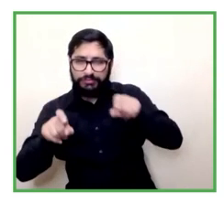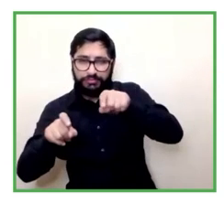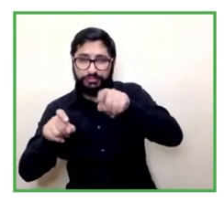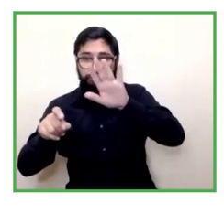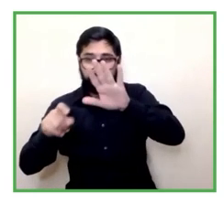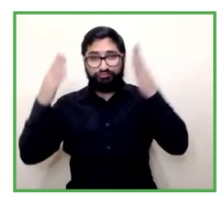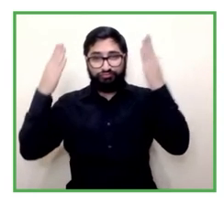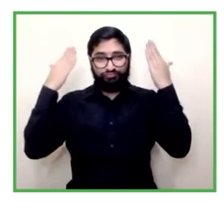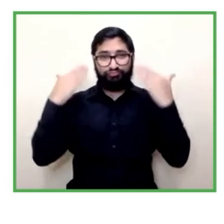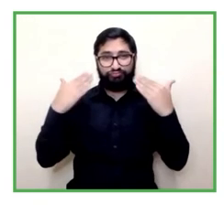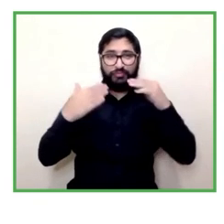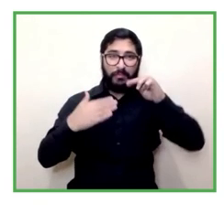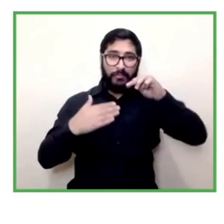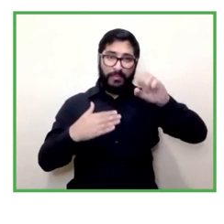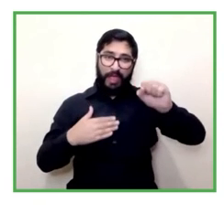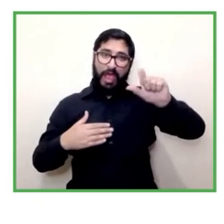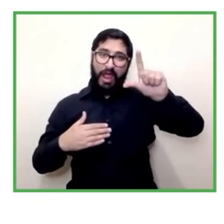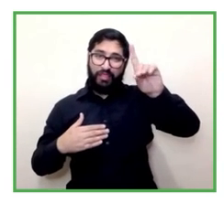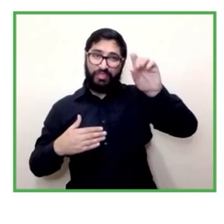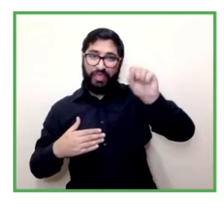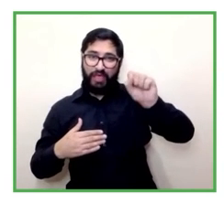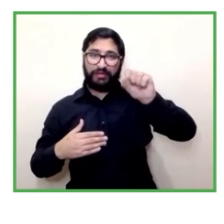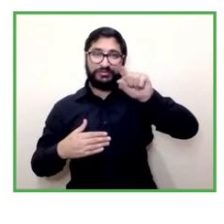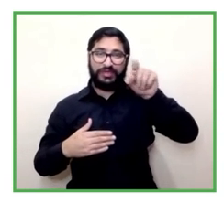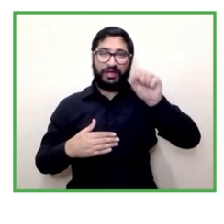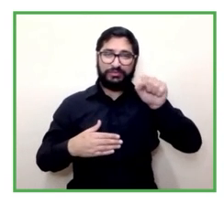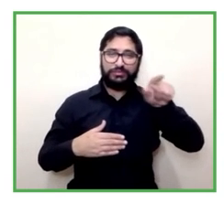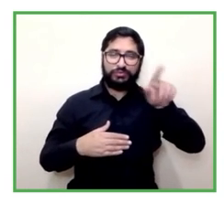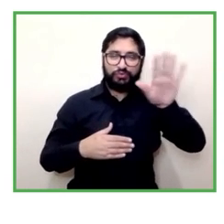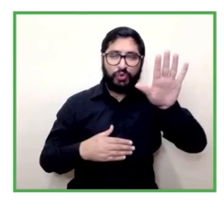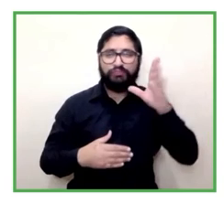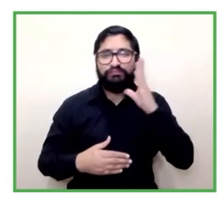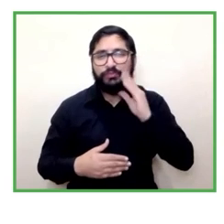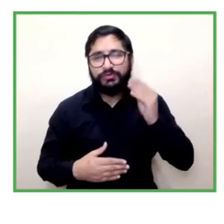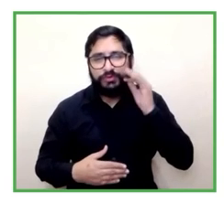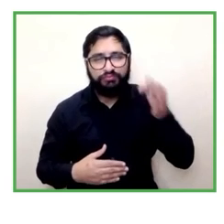quedan que también puede decir